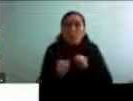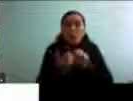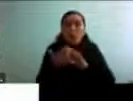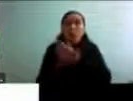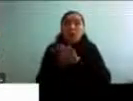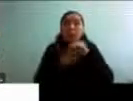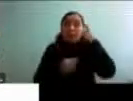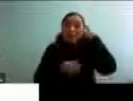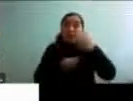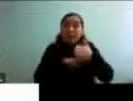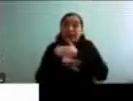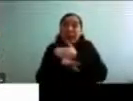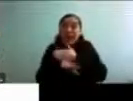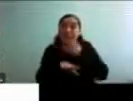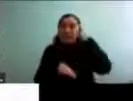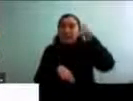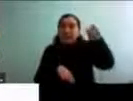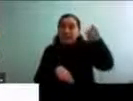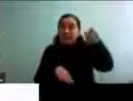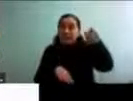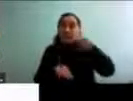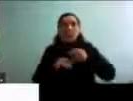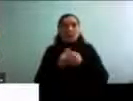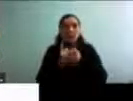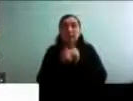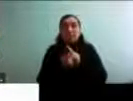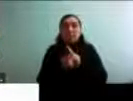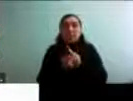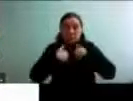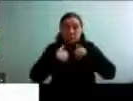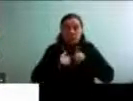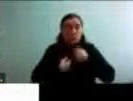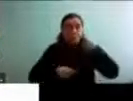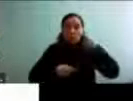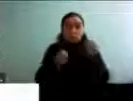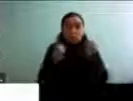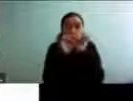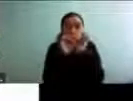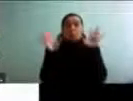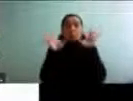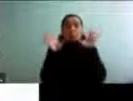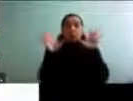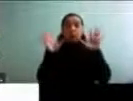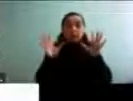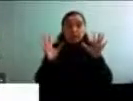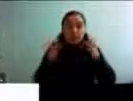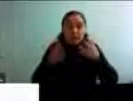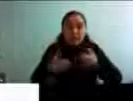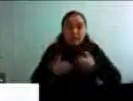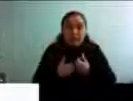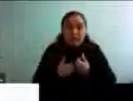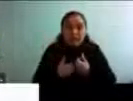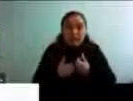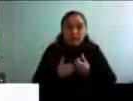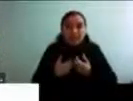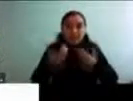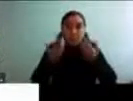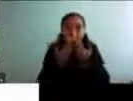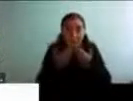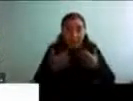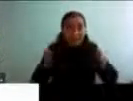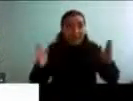anticipar, entonces, claro, los cambios me van a pillar de sorpresa y a lo mejor en vez de que se abra una puerta,